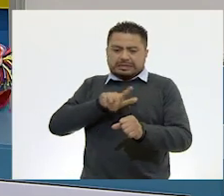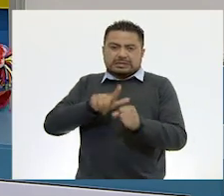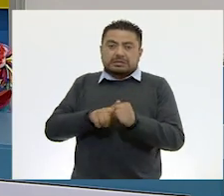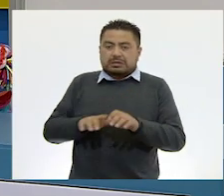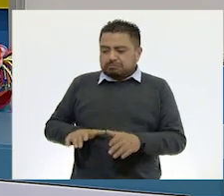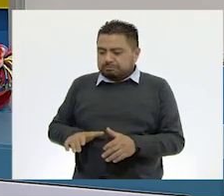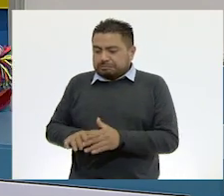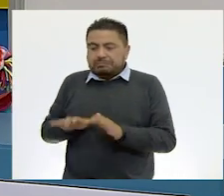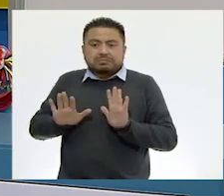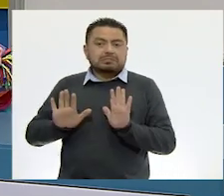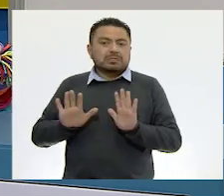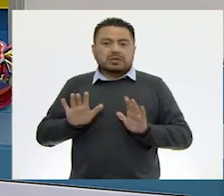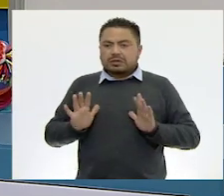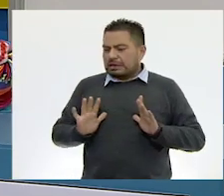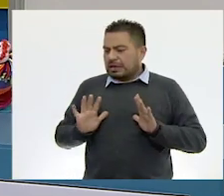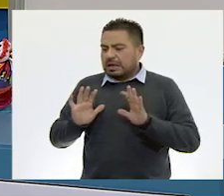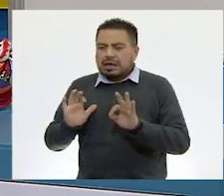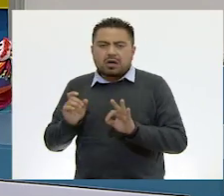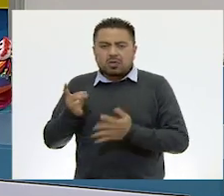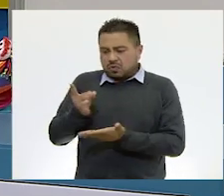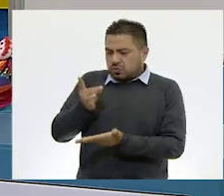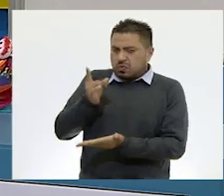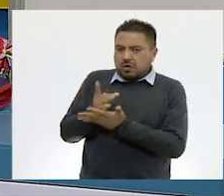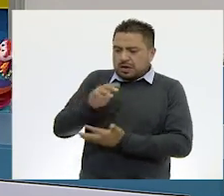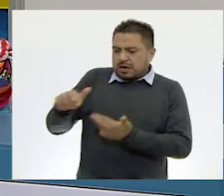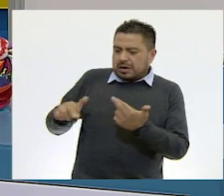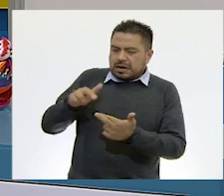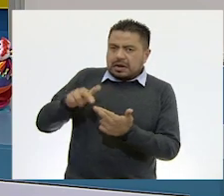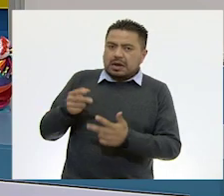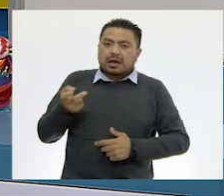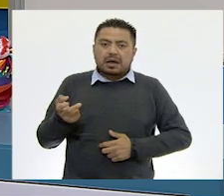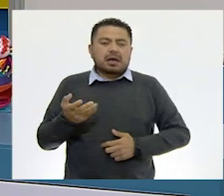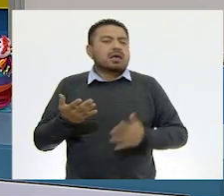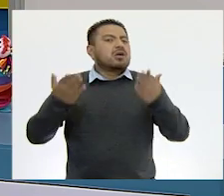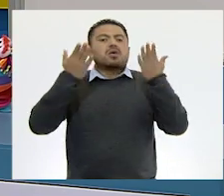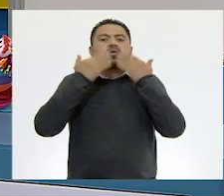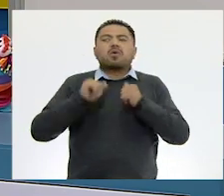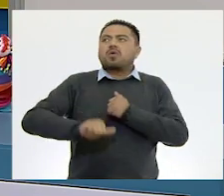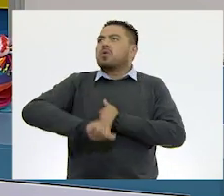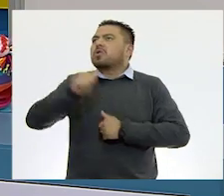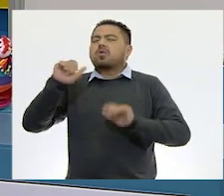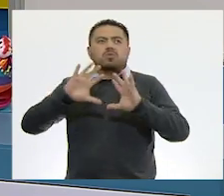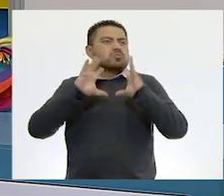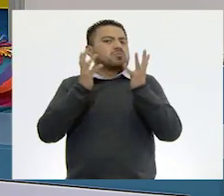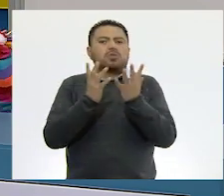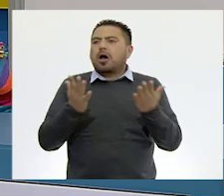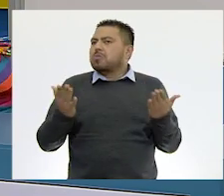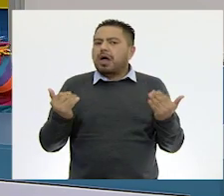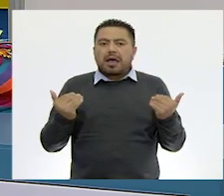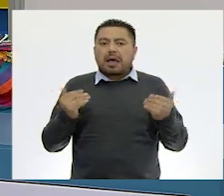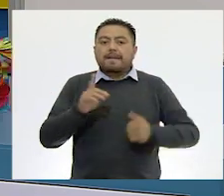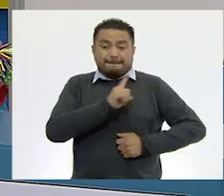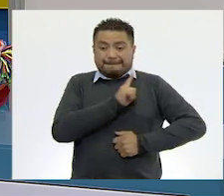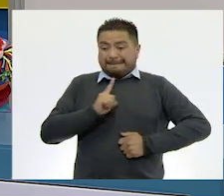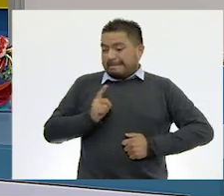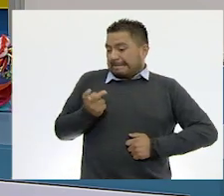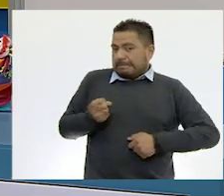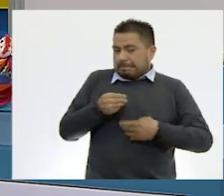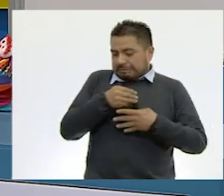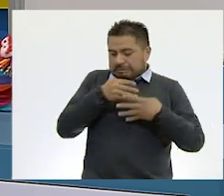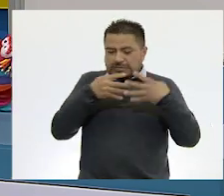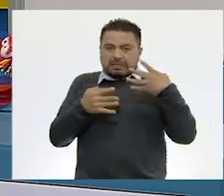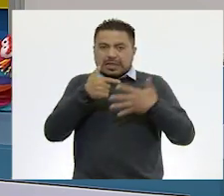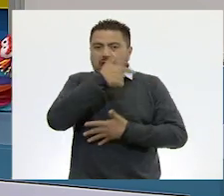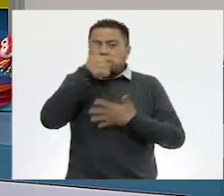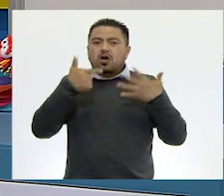es decir, que es nativo de una sola región y de ninguna otra parte del mundo. Debido a estas características